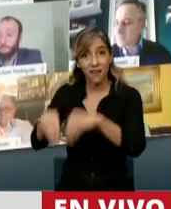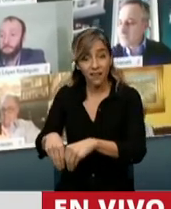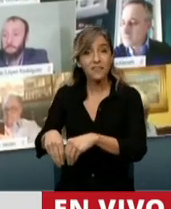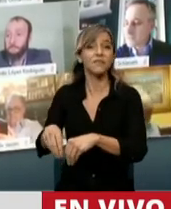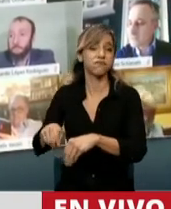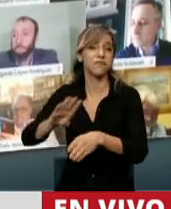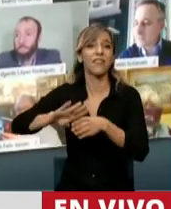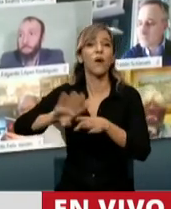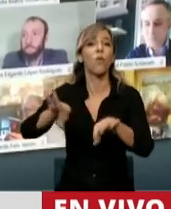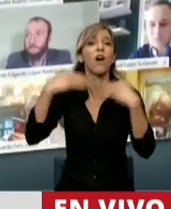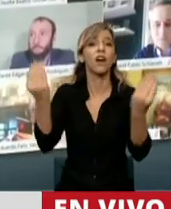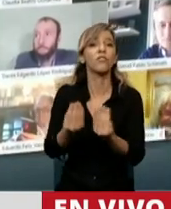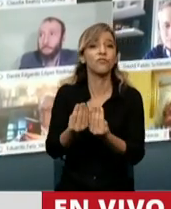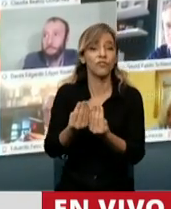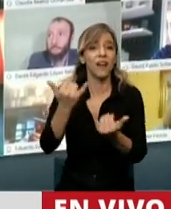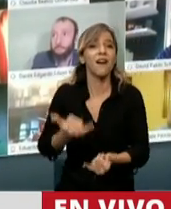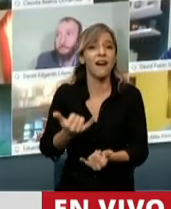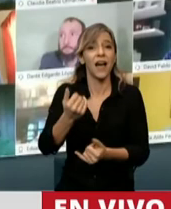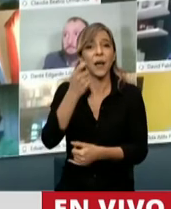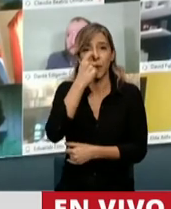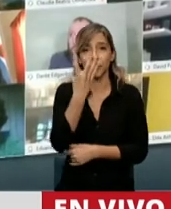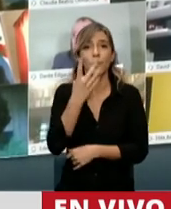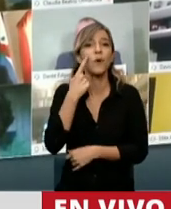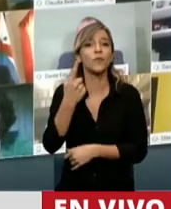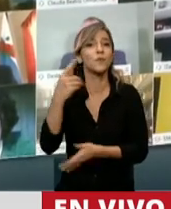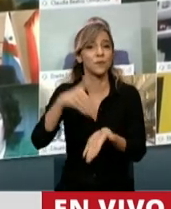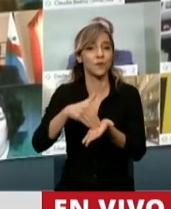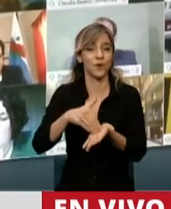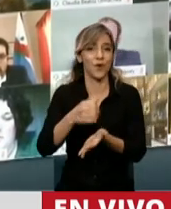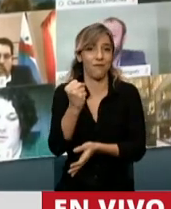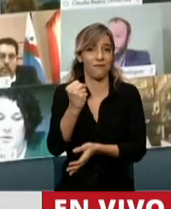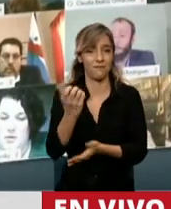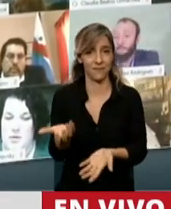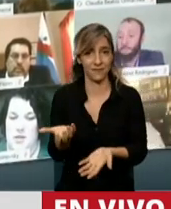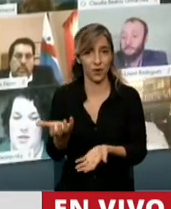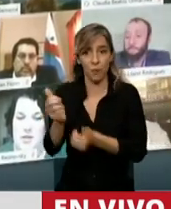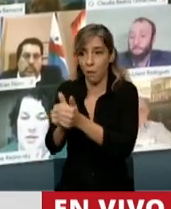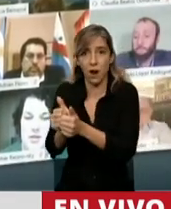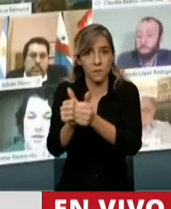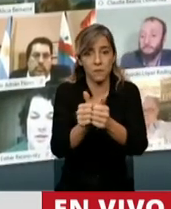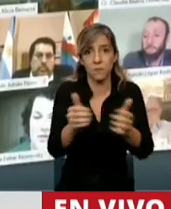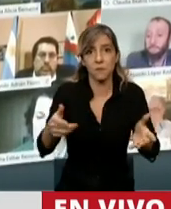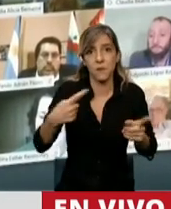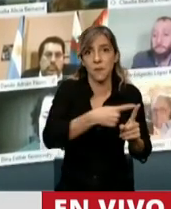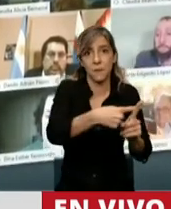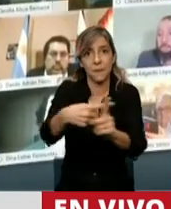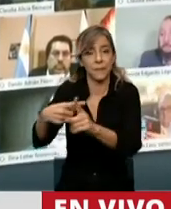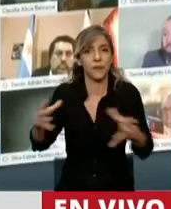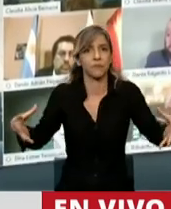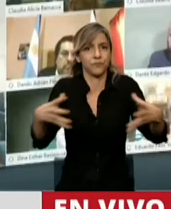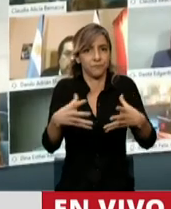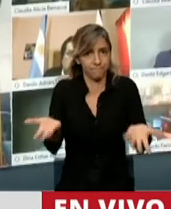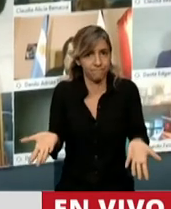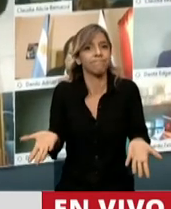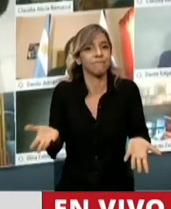24.000 millones de pesos para la FIB. Y cuando no hay advenimiento, la recaudación sobre eso no supera el 3,6%.